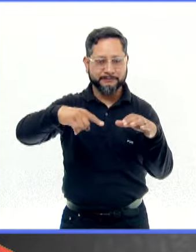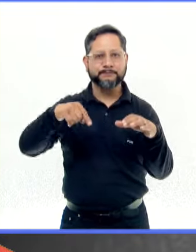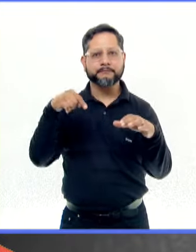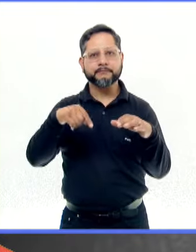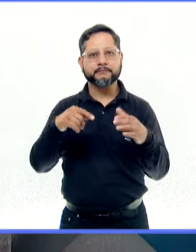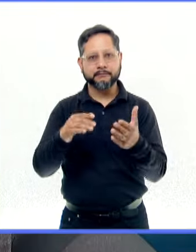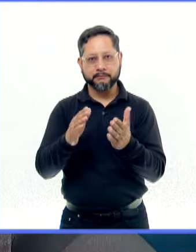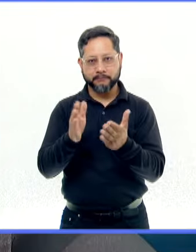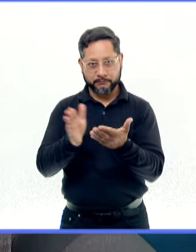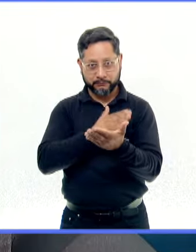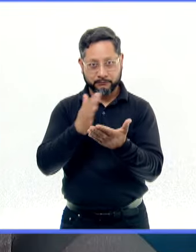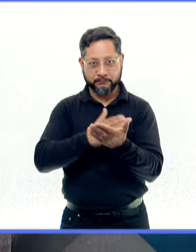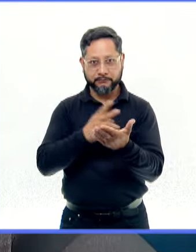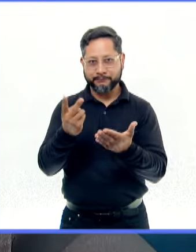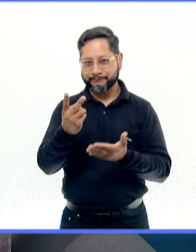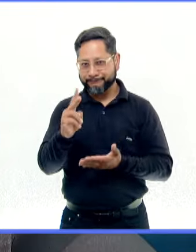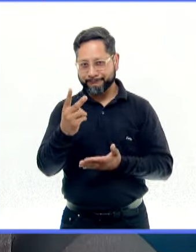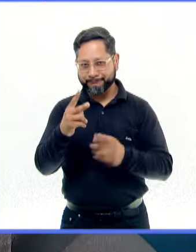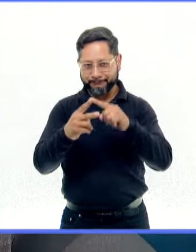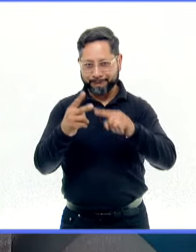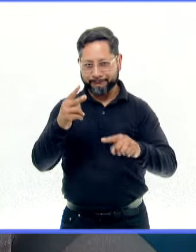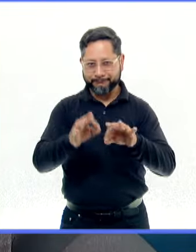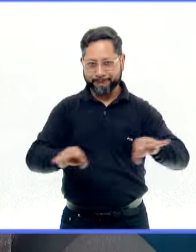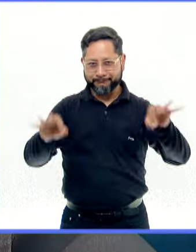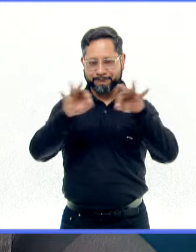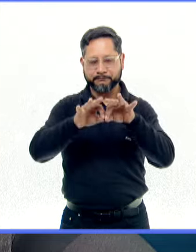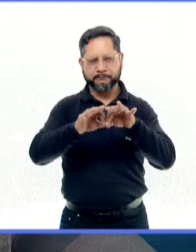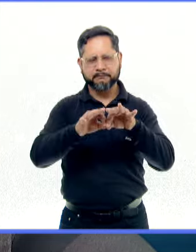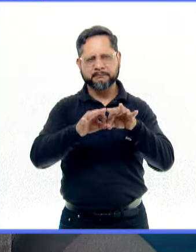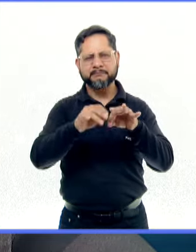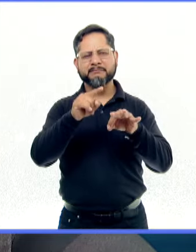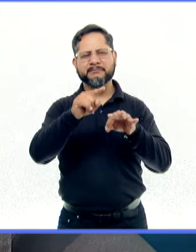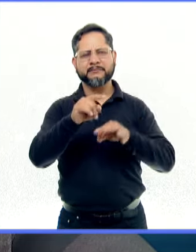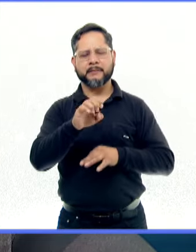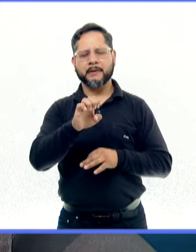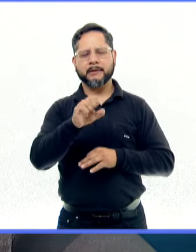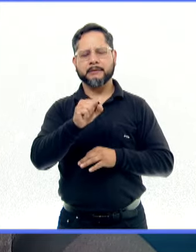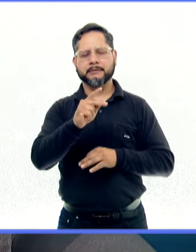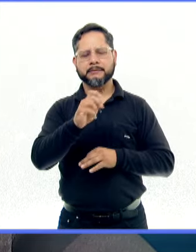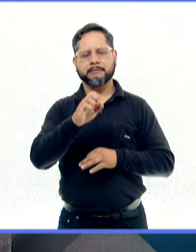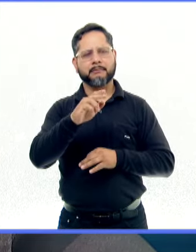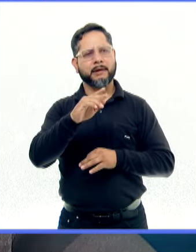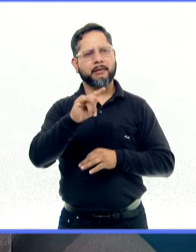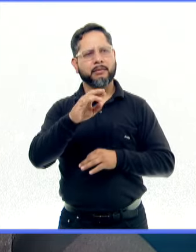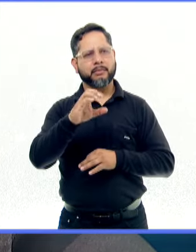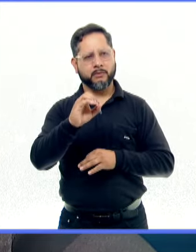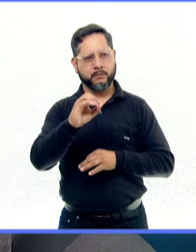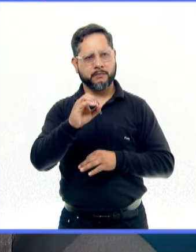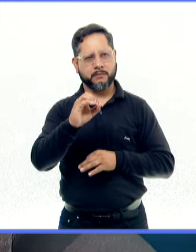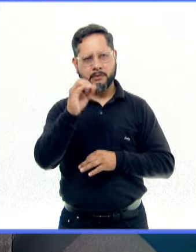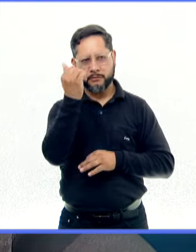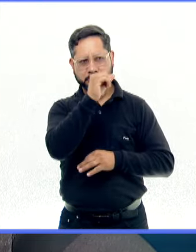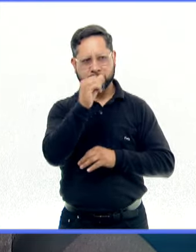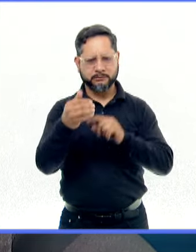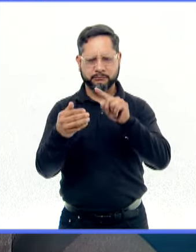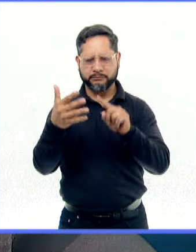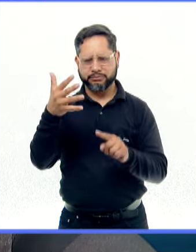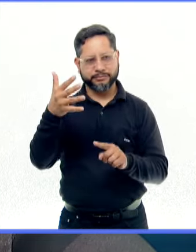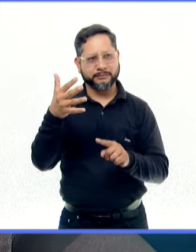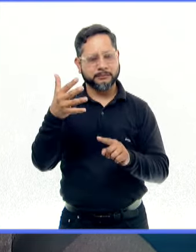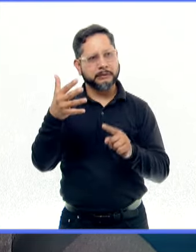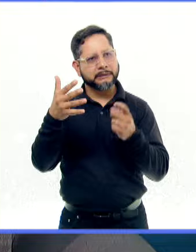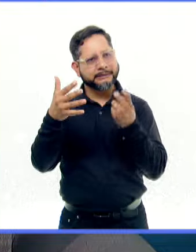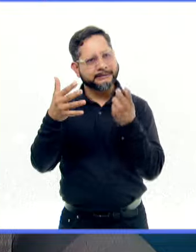diagnósticos se rigen en esos dos puntos principales. Cuando hablamos del espectro autista, hoy en día entendemos que es